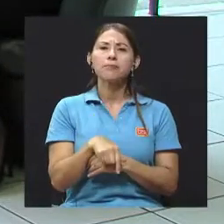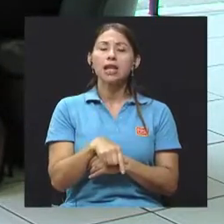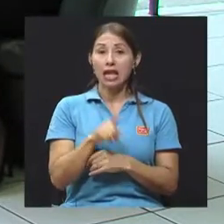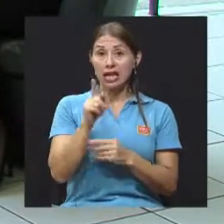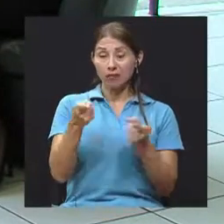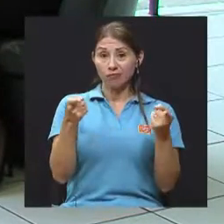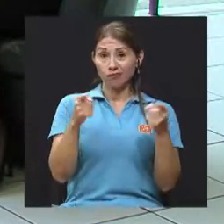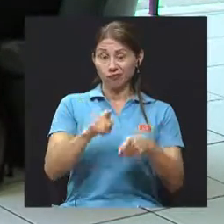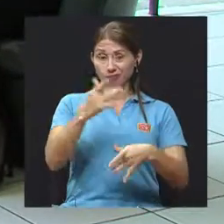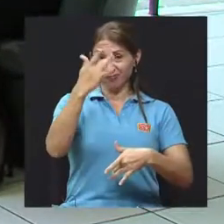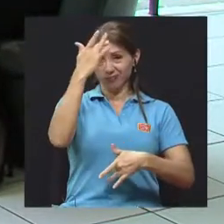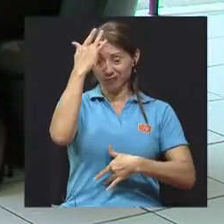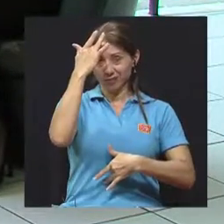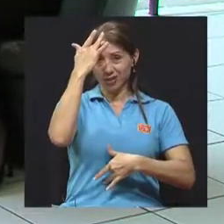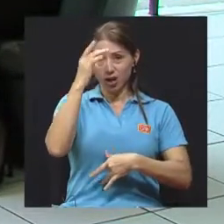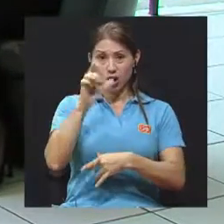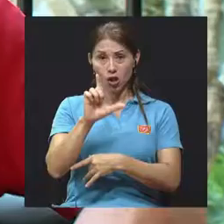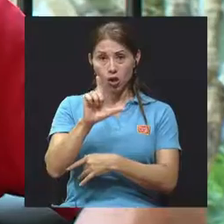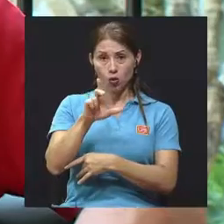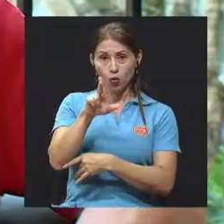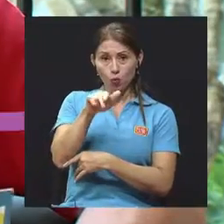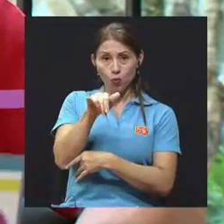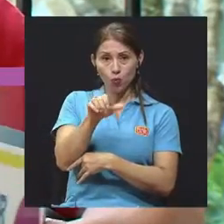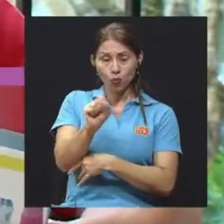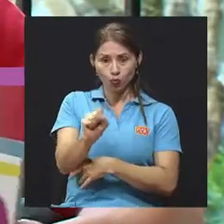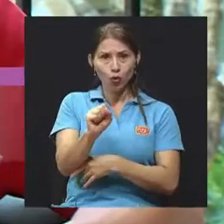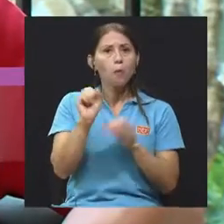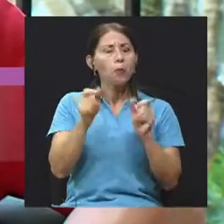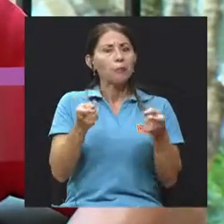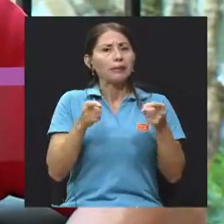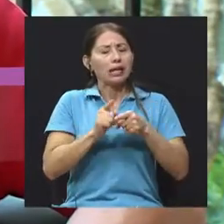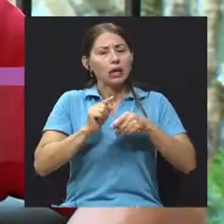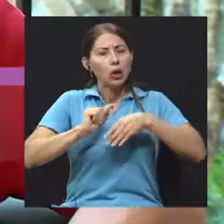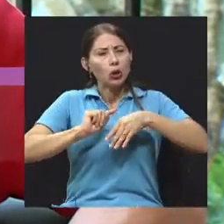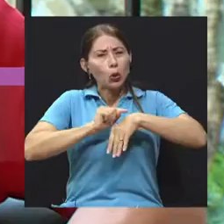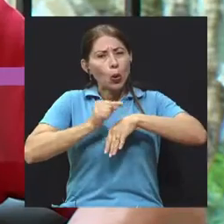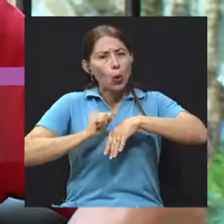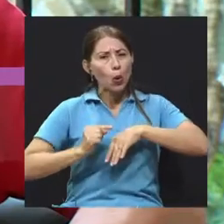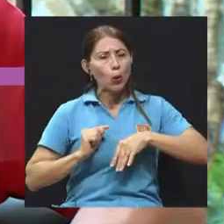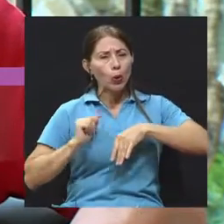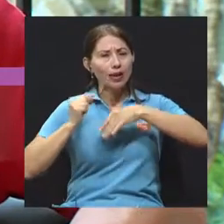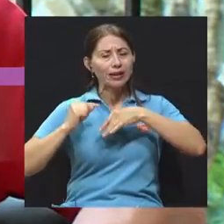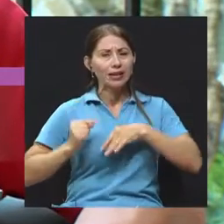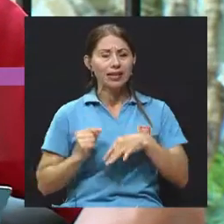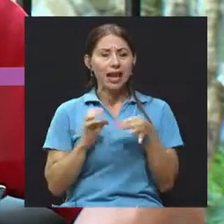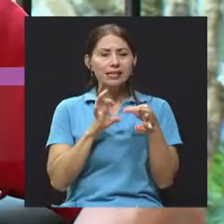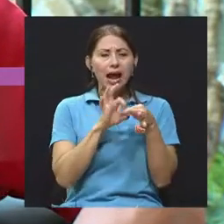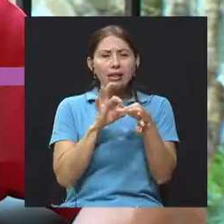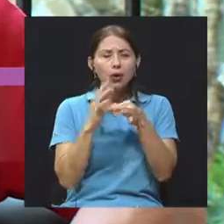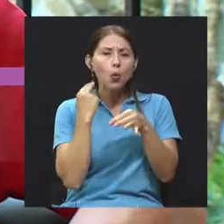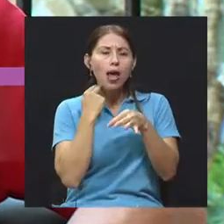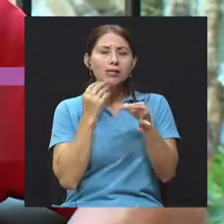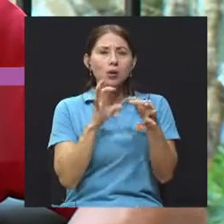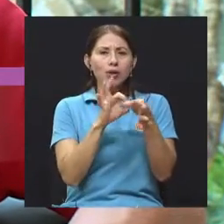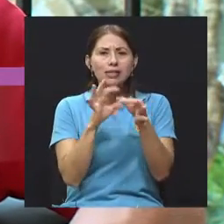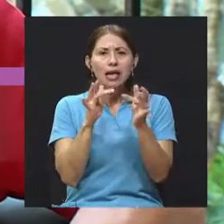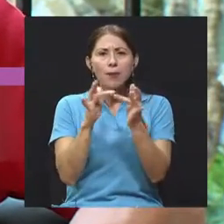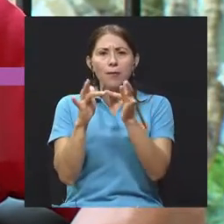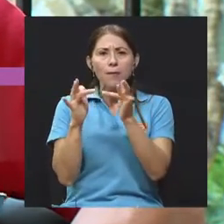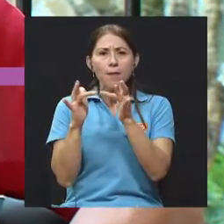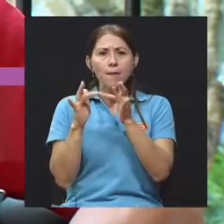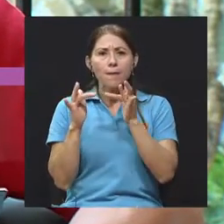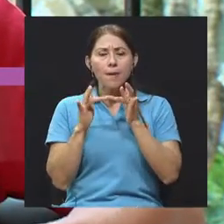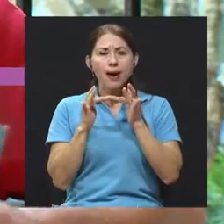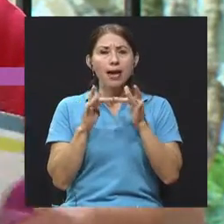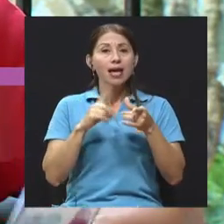síntomas del lupus es el dolor articular. Y en el entretiempo le conversaba que no es infrecuente que haya mucha consulta por